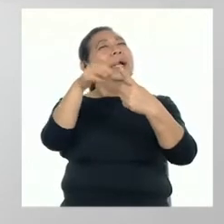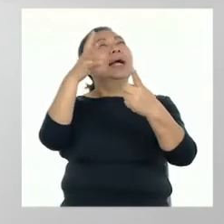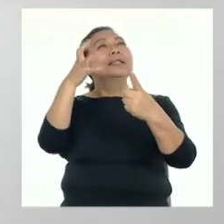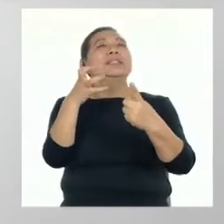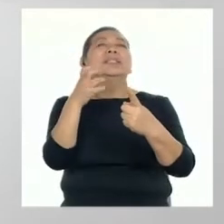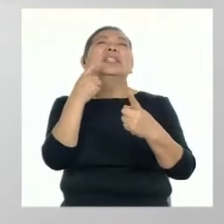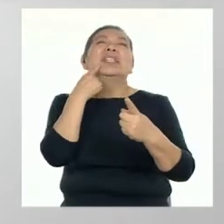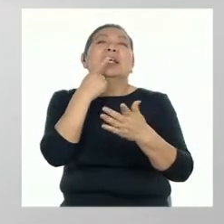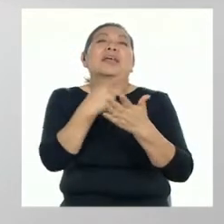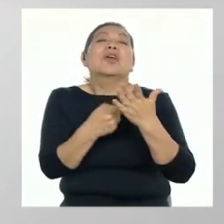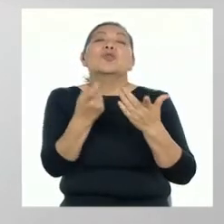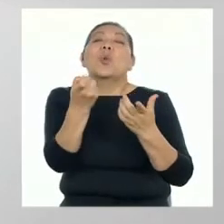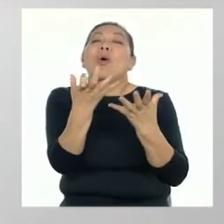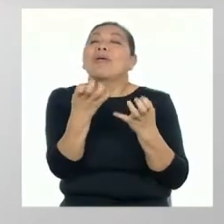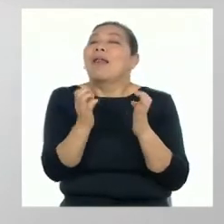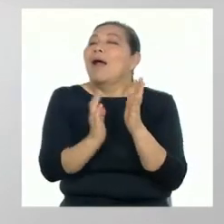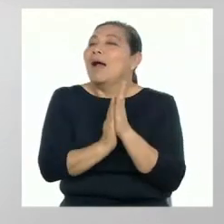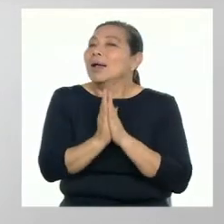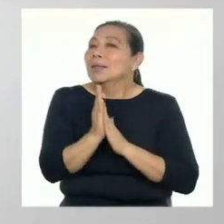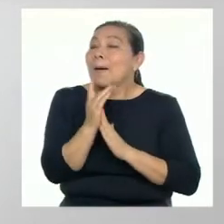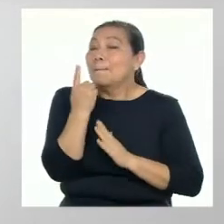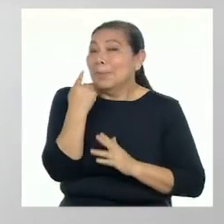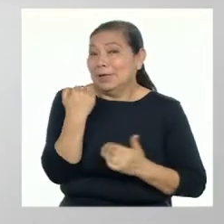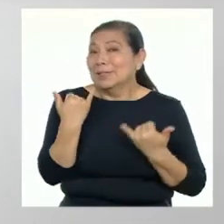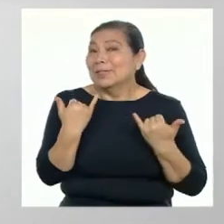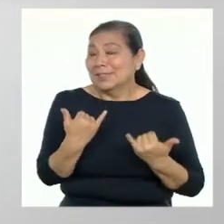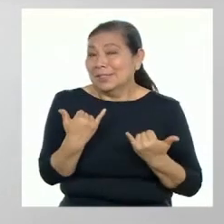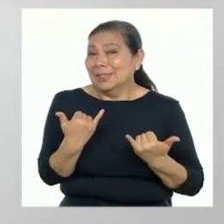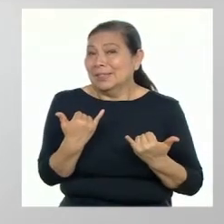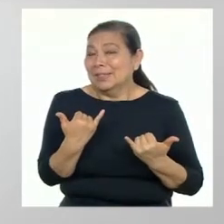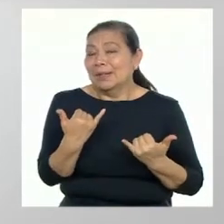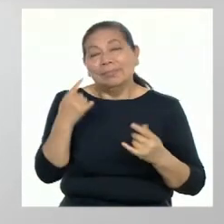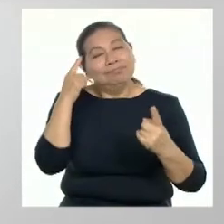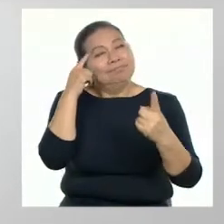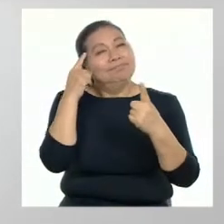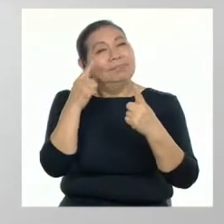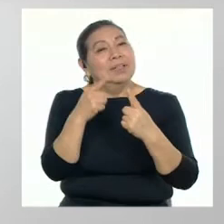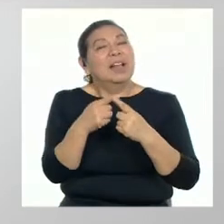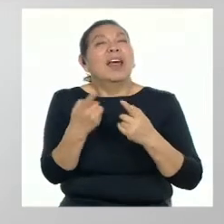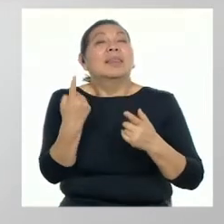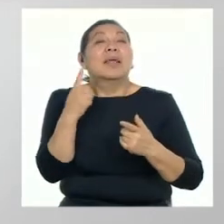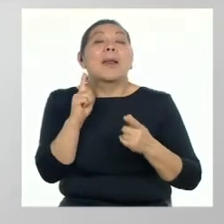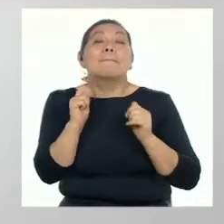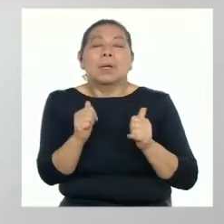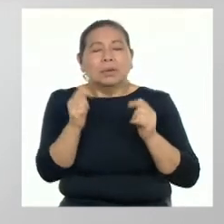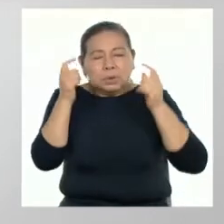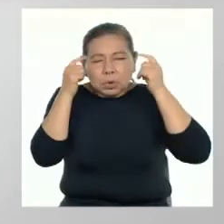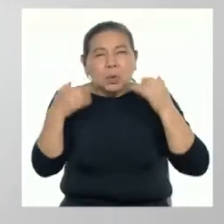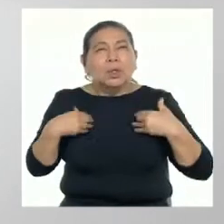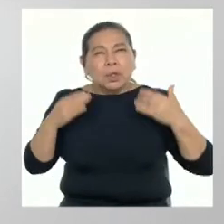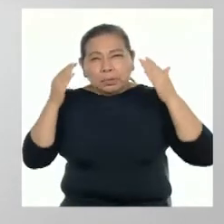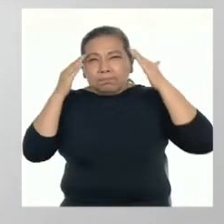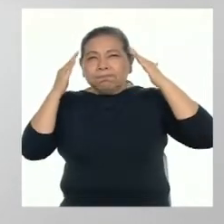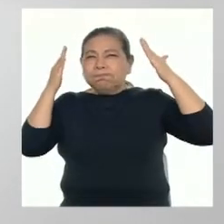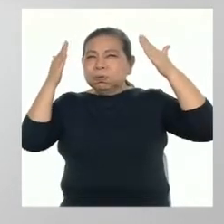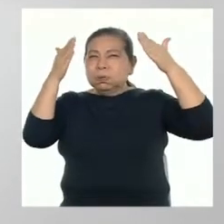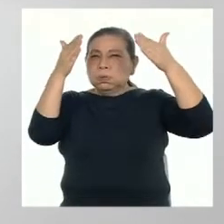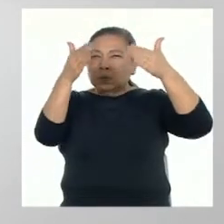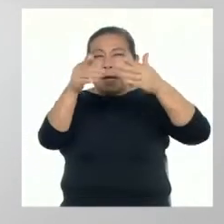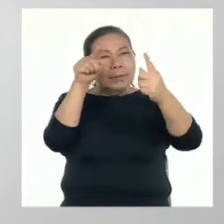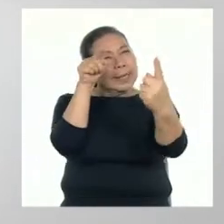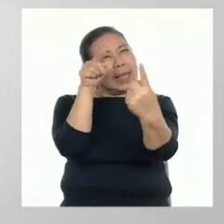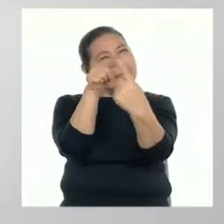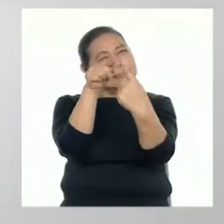lograr aquello que deseamos. Para ello, nuestras metas deben estar bien definidas. Es decir,